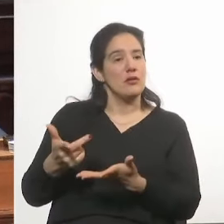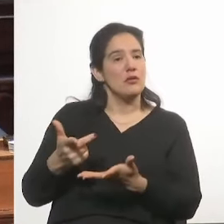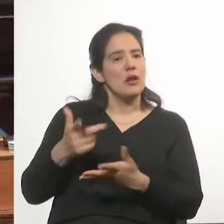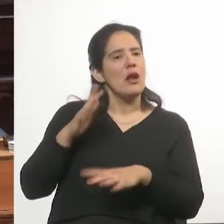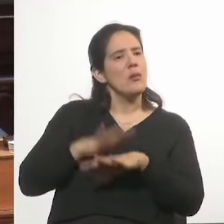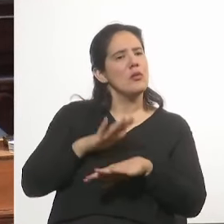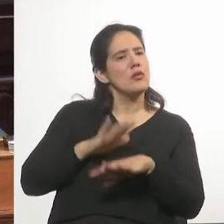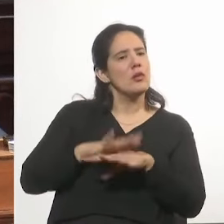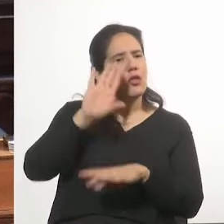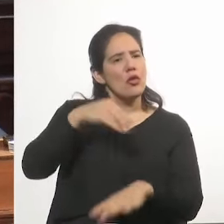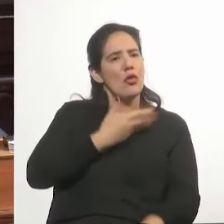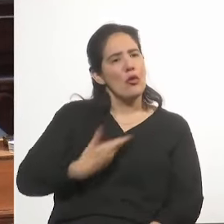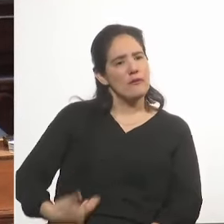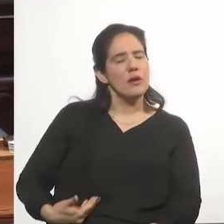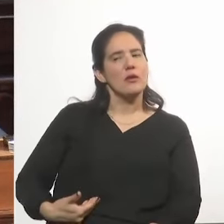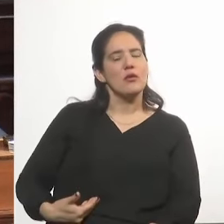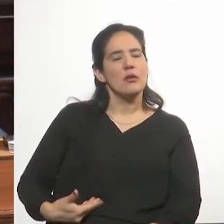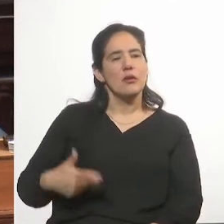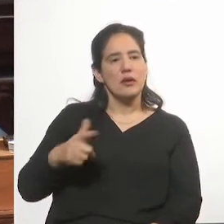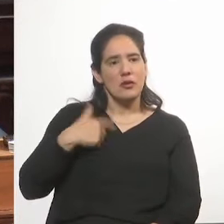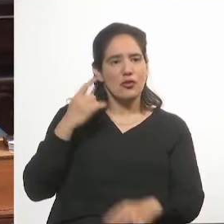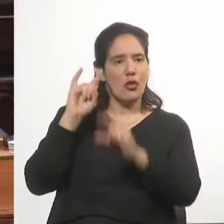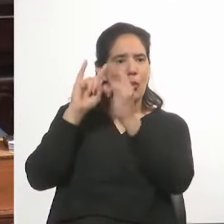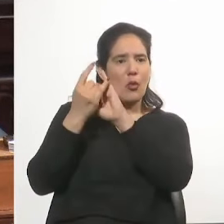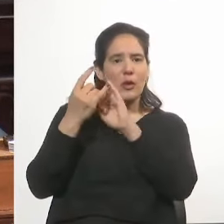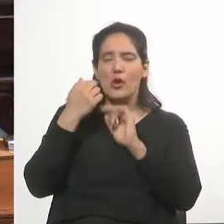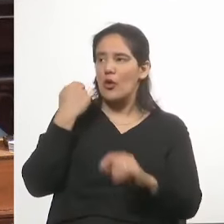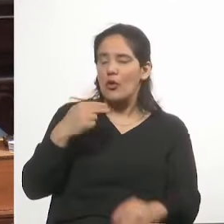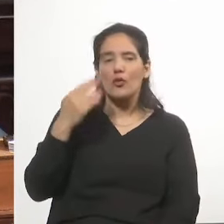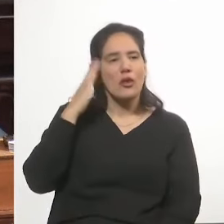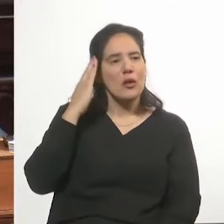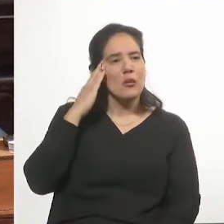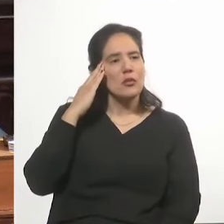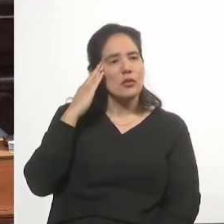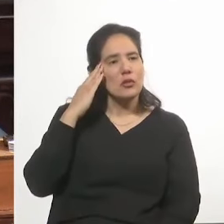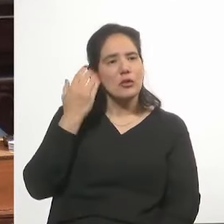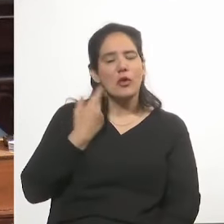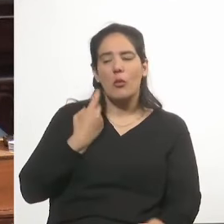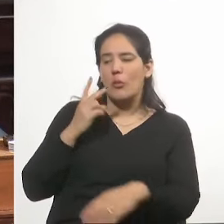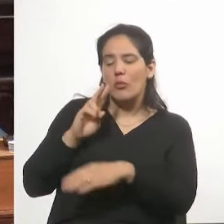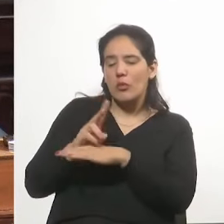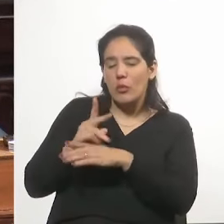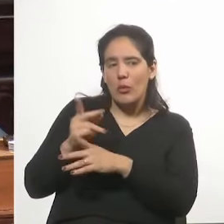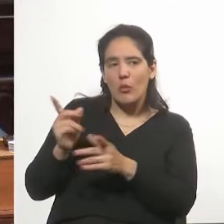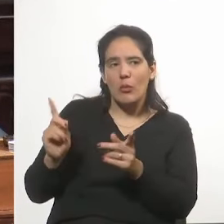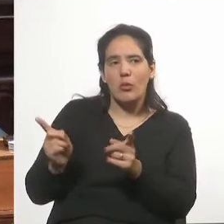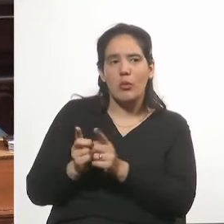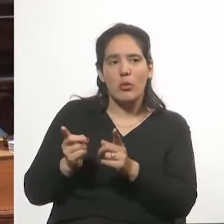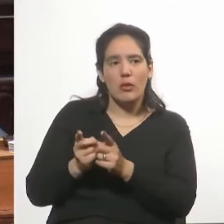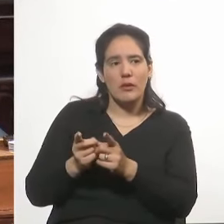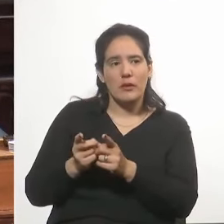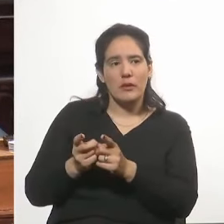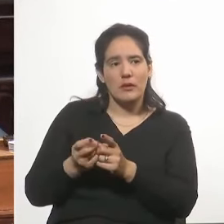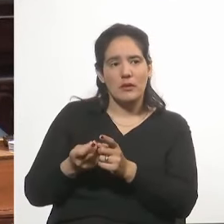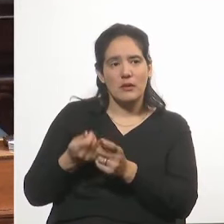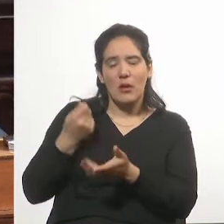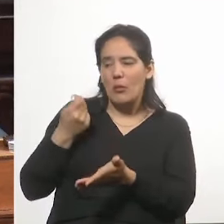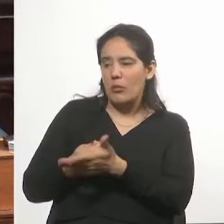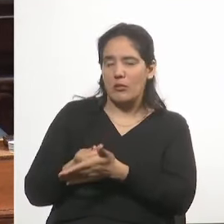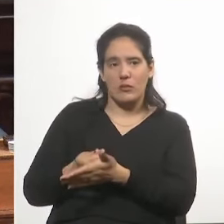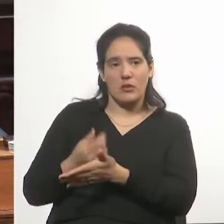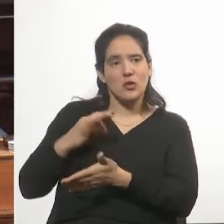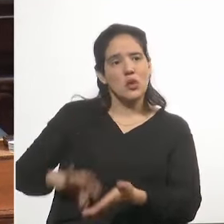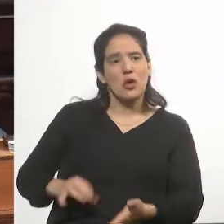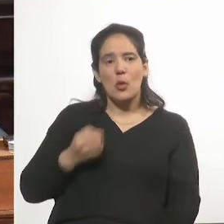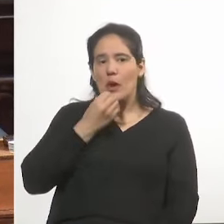todo gobierno y que tiene este Parlamento de no haber sabido cubrir esa brecha en la forma que se debió haber